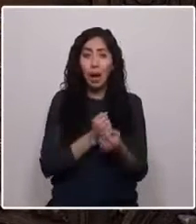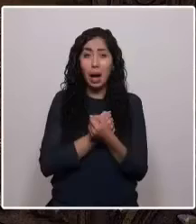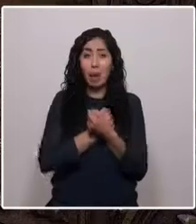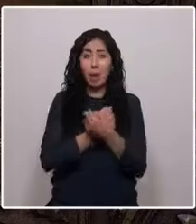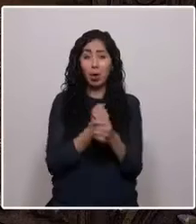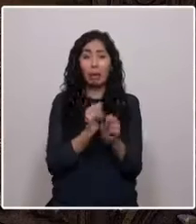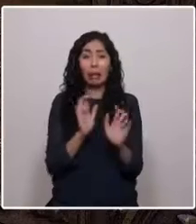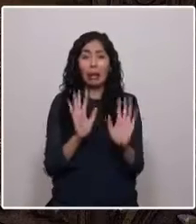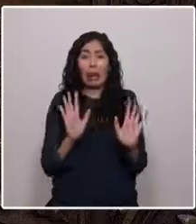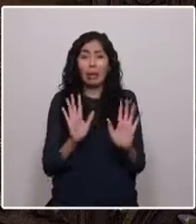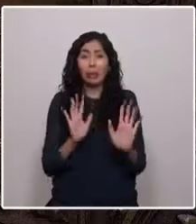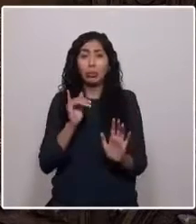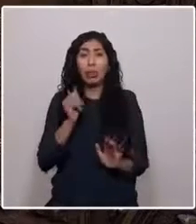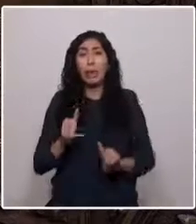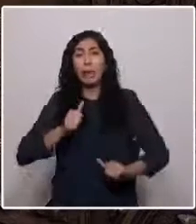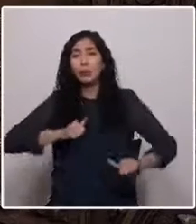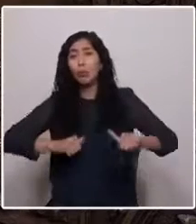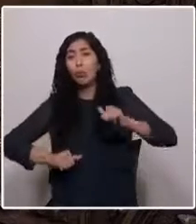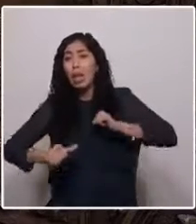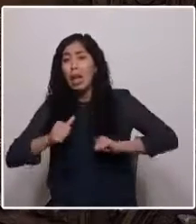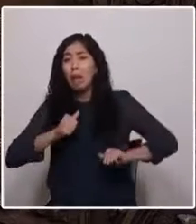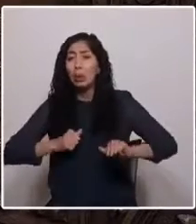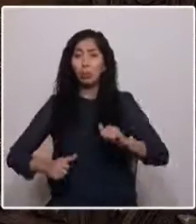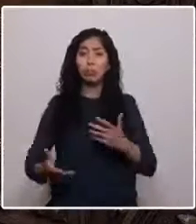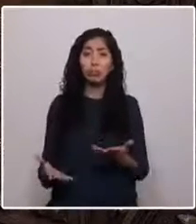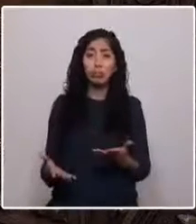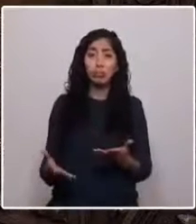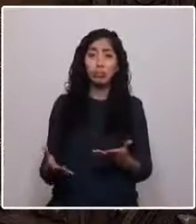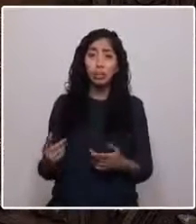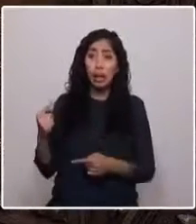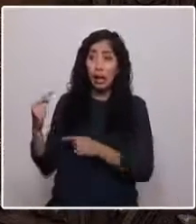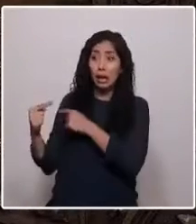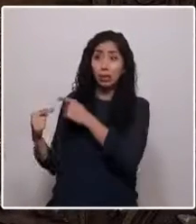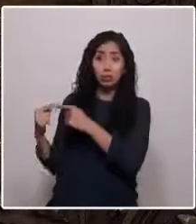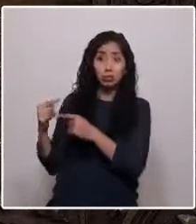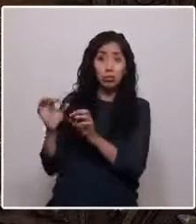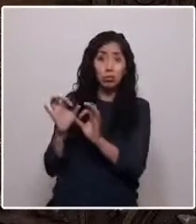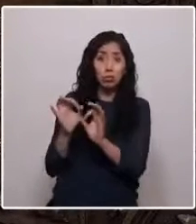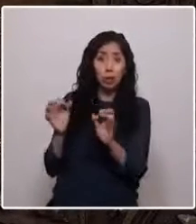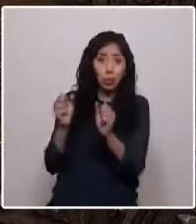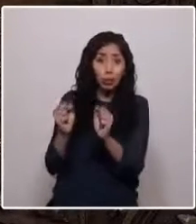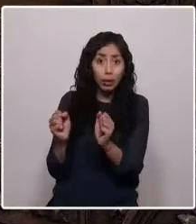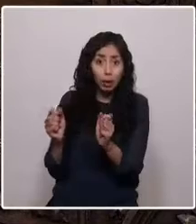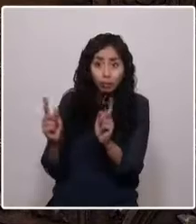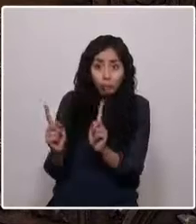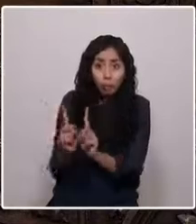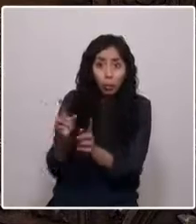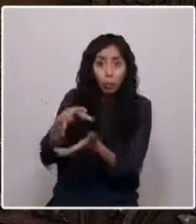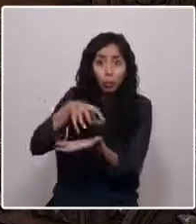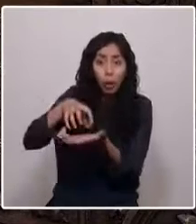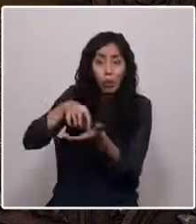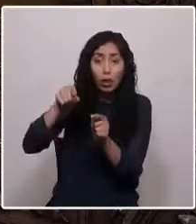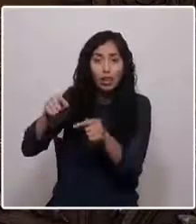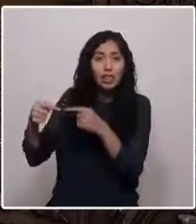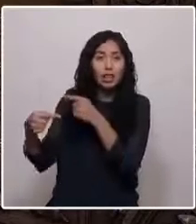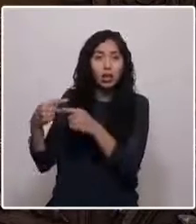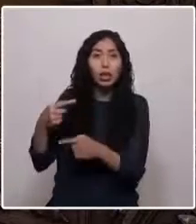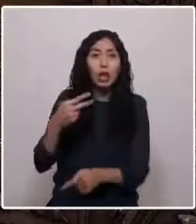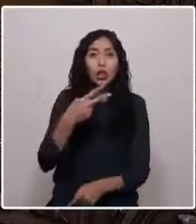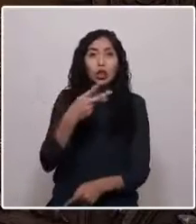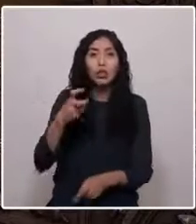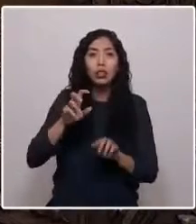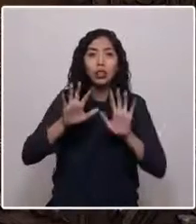espera y siempre sufriente. La historia nunca se podía encontrar con su pueblo, historia que se alargó durante 210 años